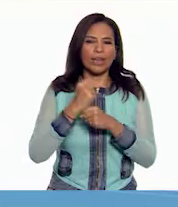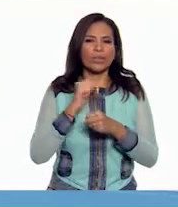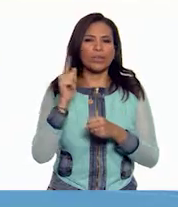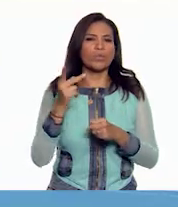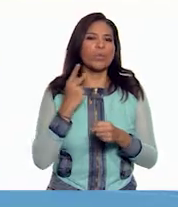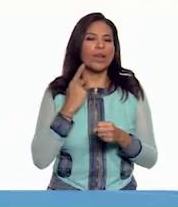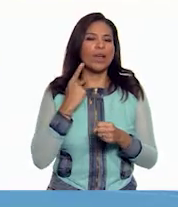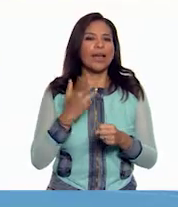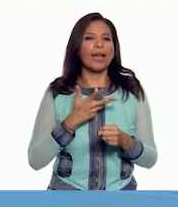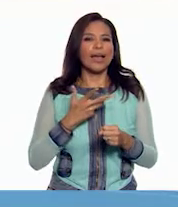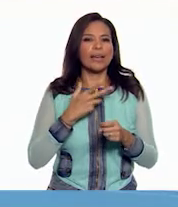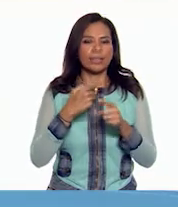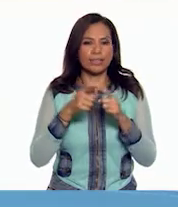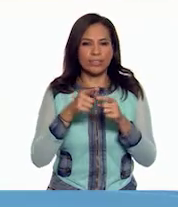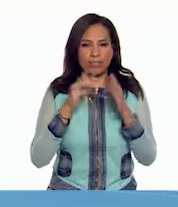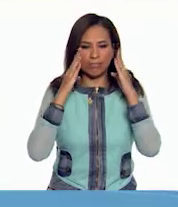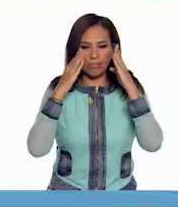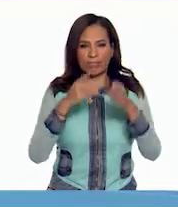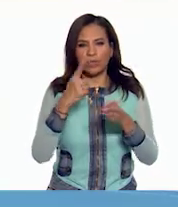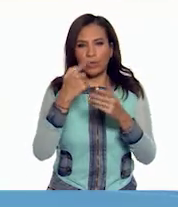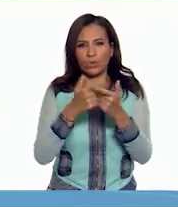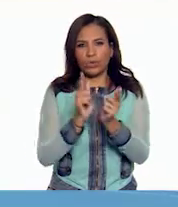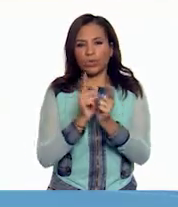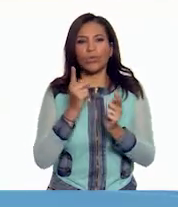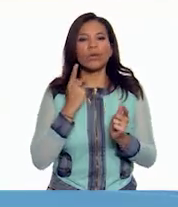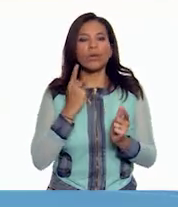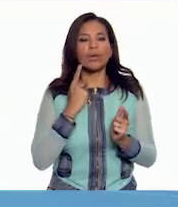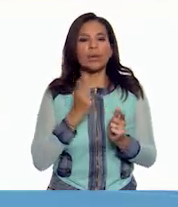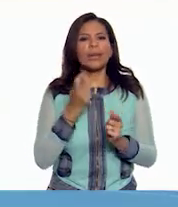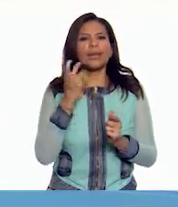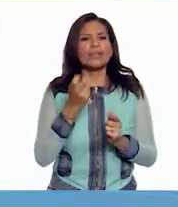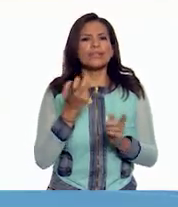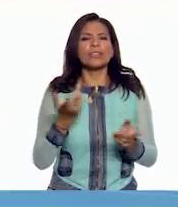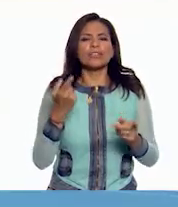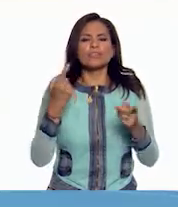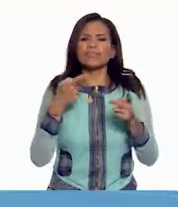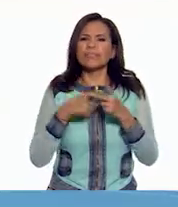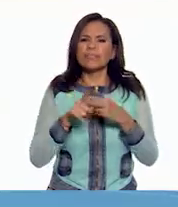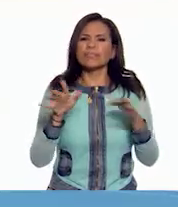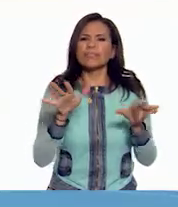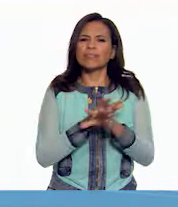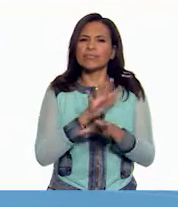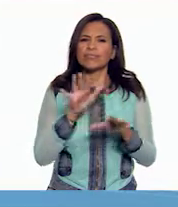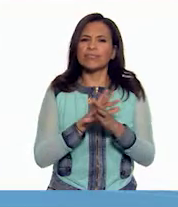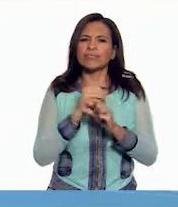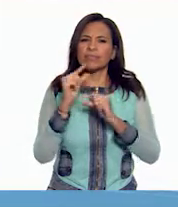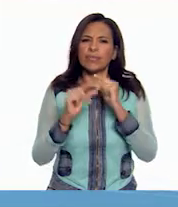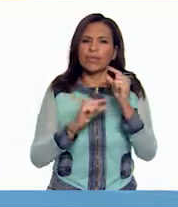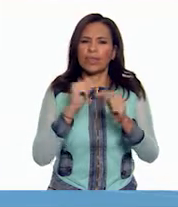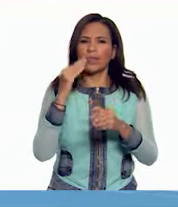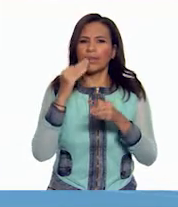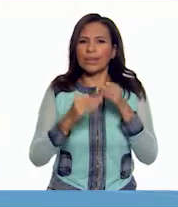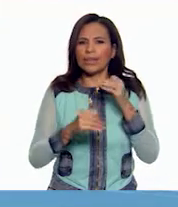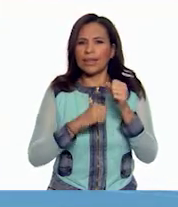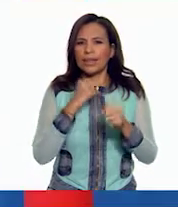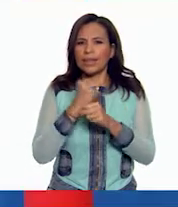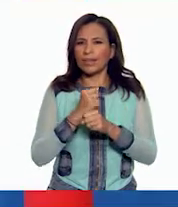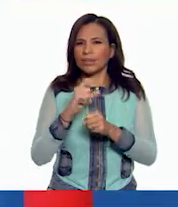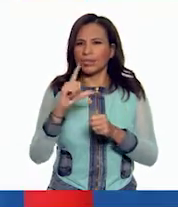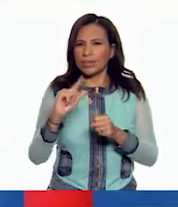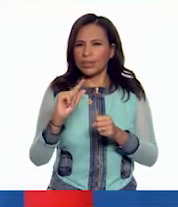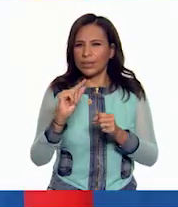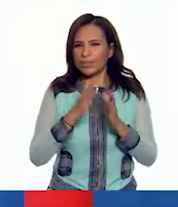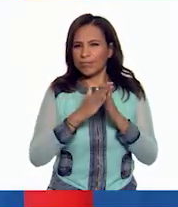político se encontraba concentrado en un solo partido, esto empezó a cambiar poco a poco desde finales de los años 70,